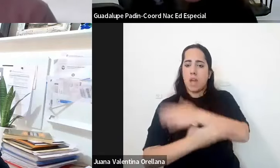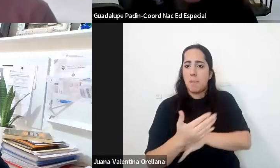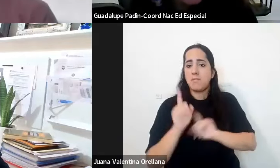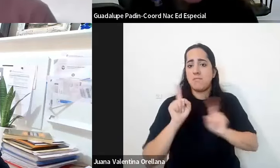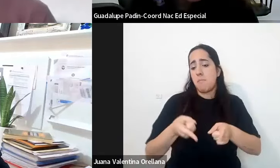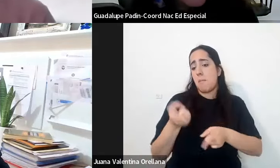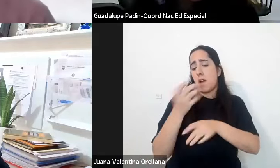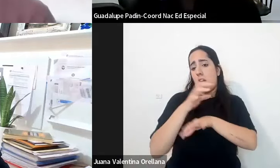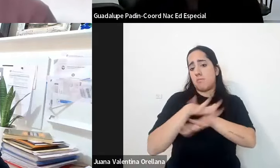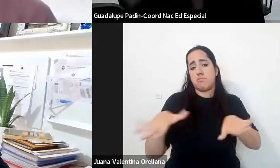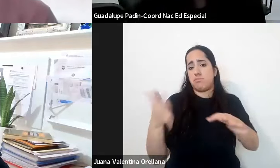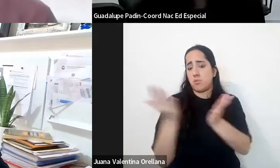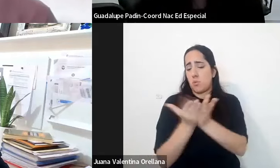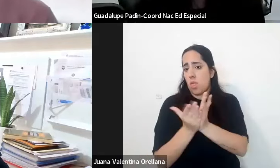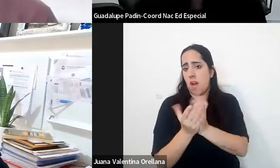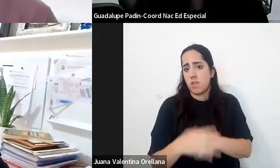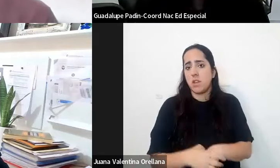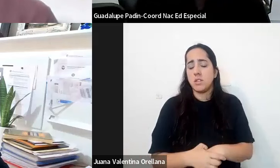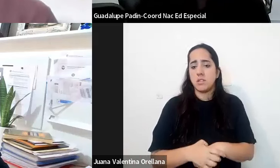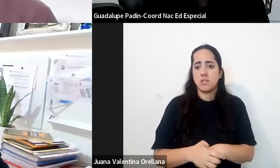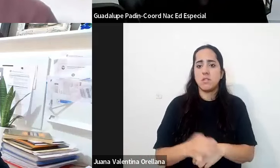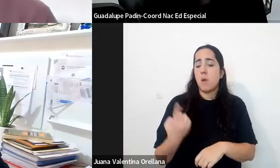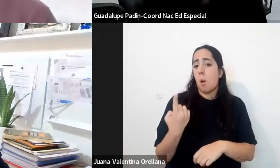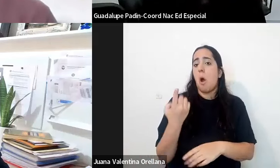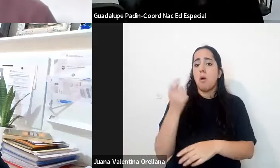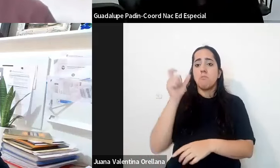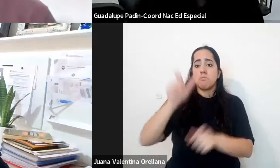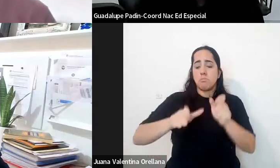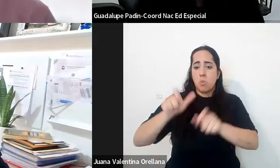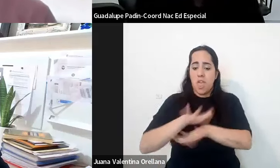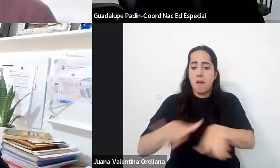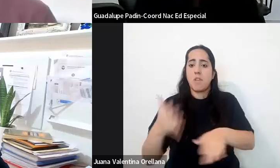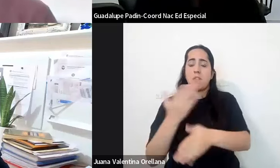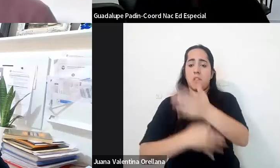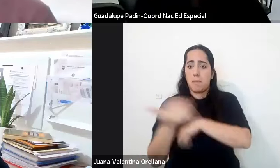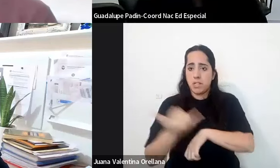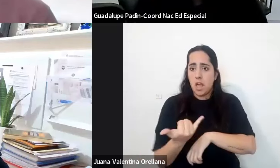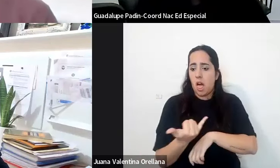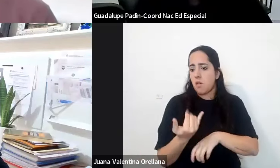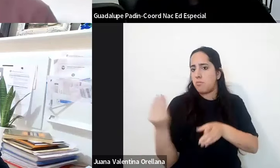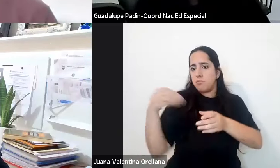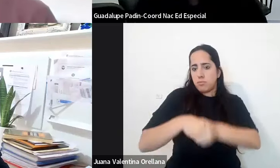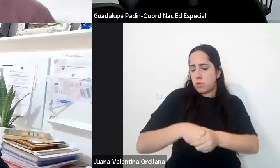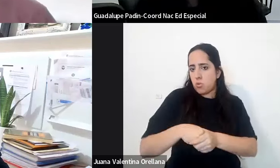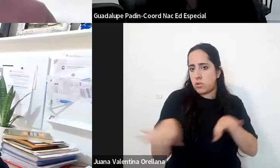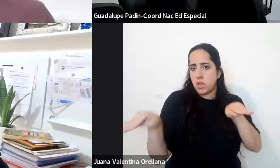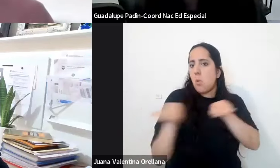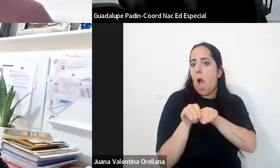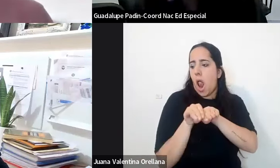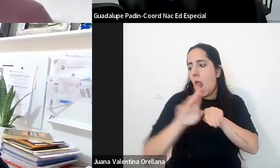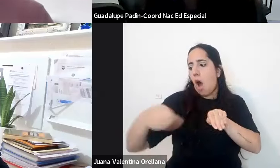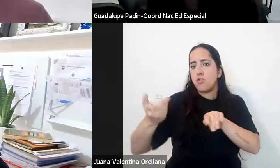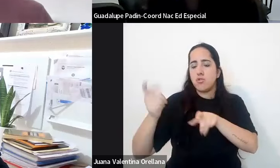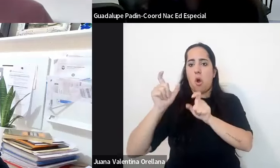en donde el estudiante con discapacidad tiene que ser uno más y tiene que ser partícipe de cada una de las propuestas que es lo que vos Beníx